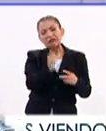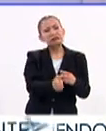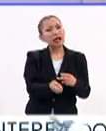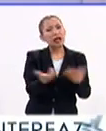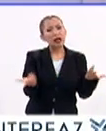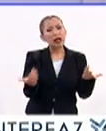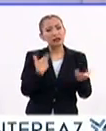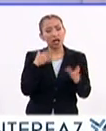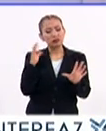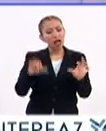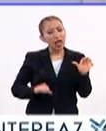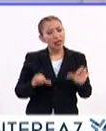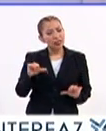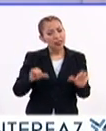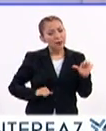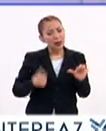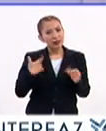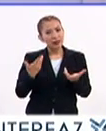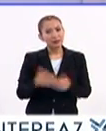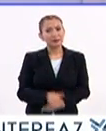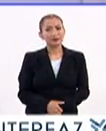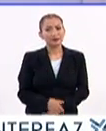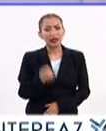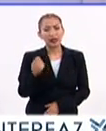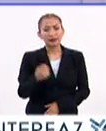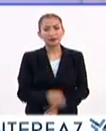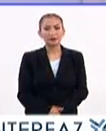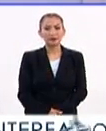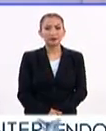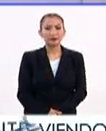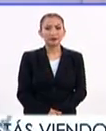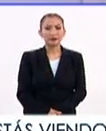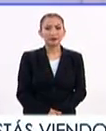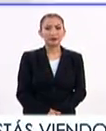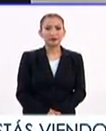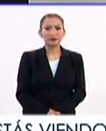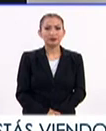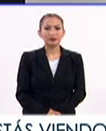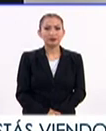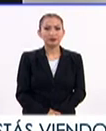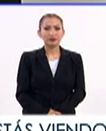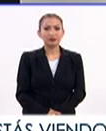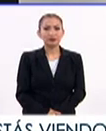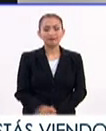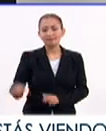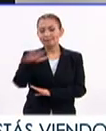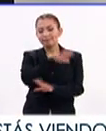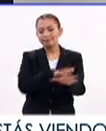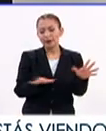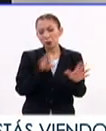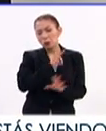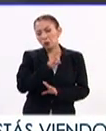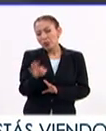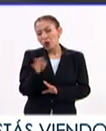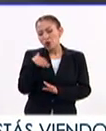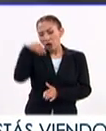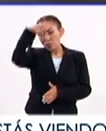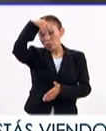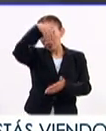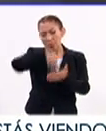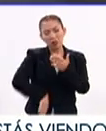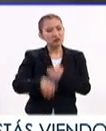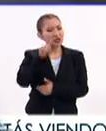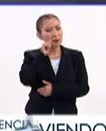significado de la acción de CAER. Vamos a ver de qué se trata. La condición de posibilidad de una caída